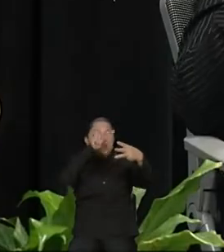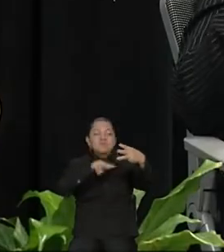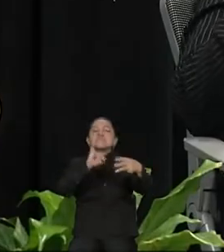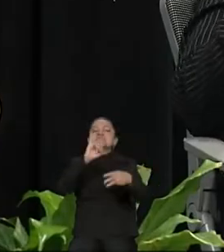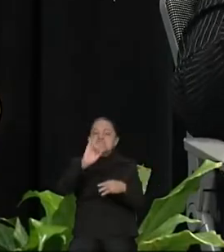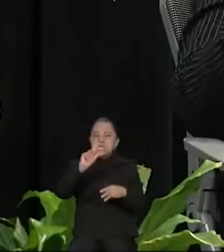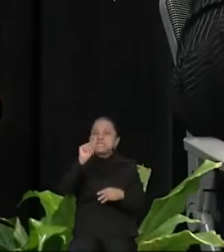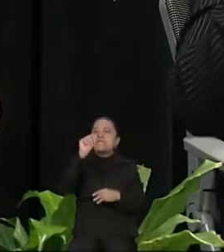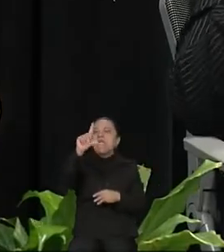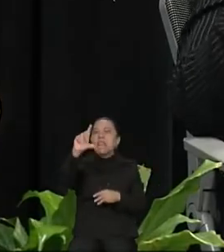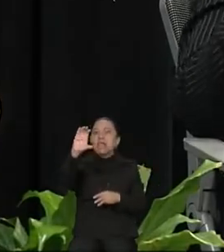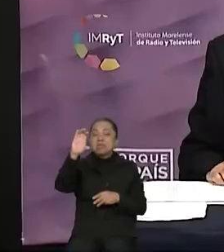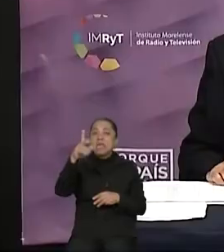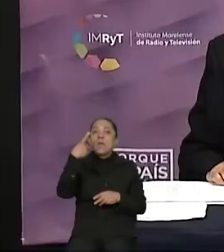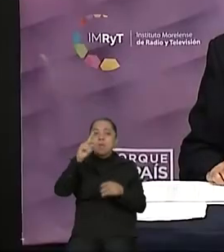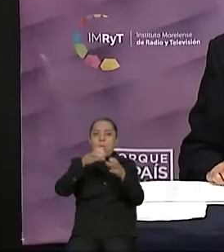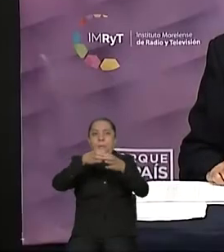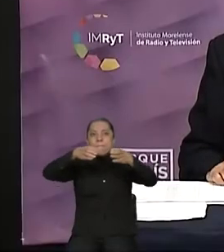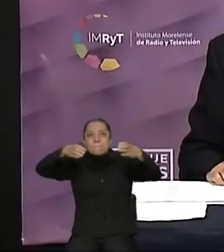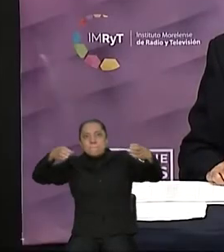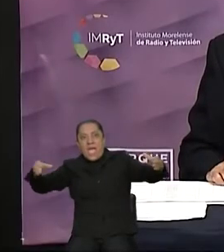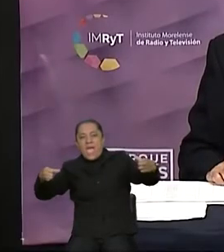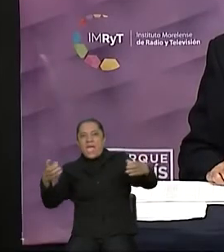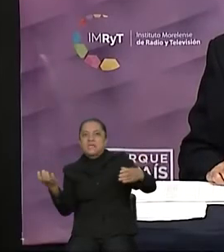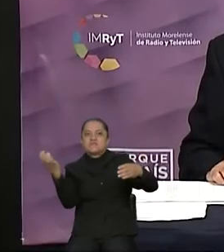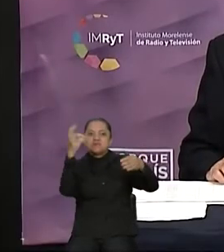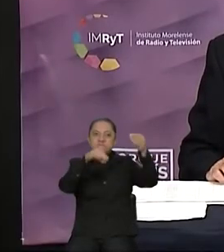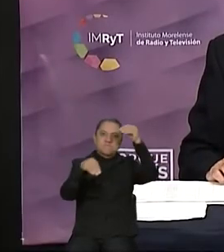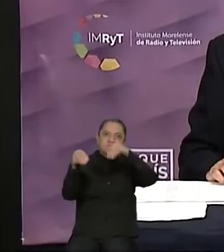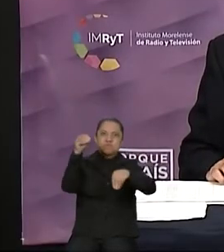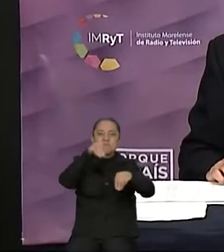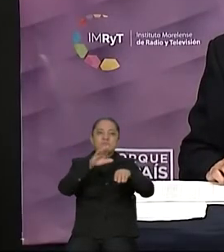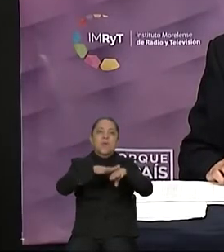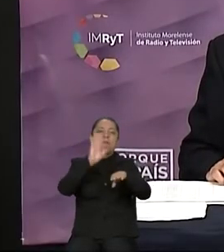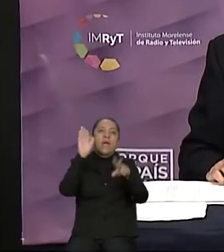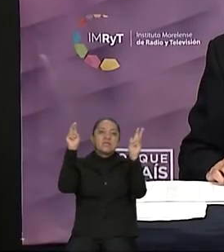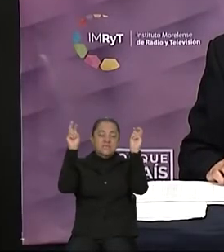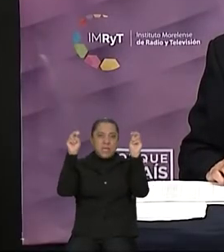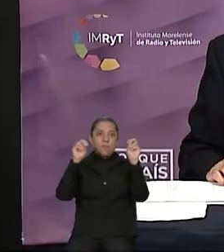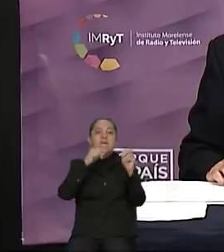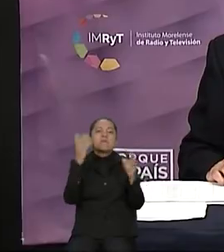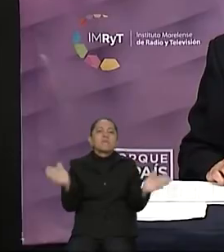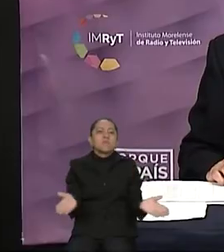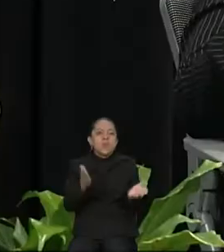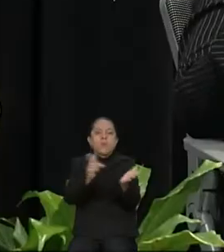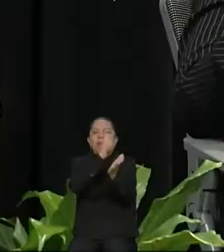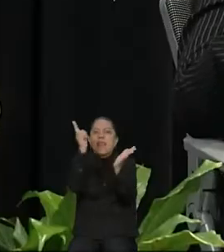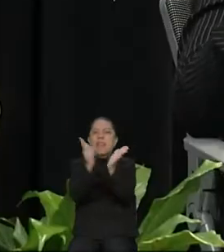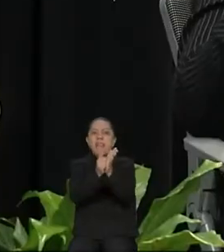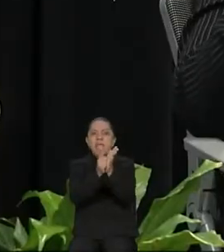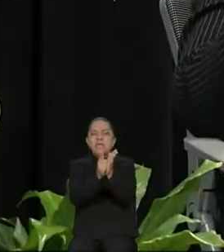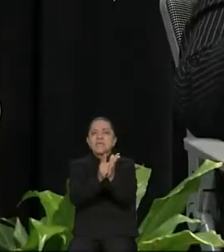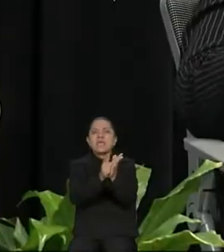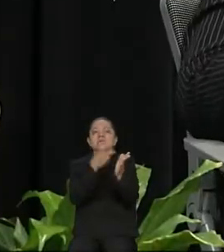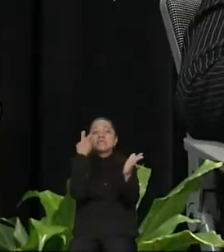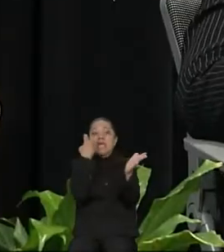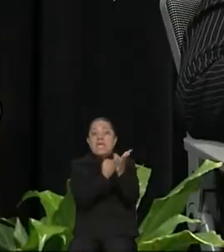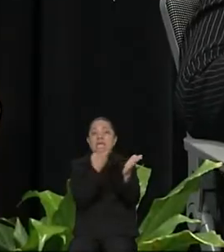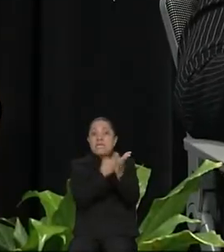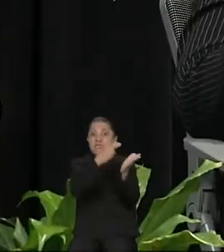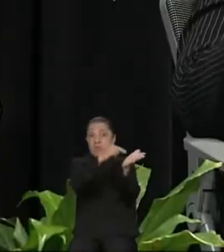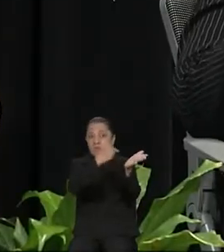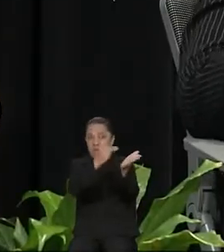tenemos que expandirlo. Y también promover leyes que vengan a darle a estos tratados la suficiente